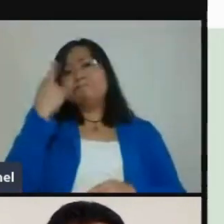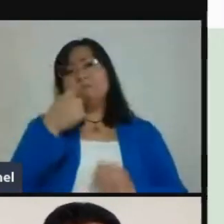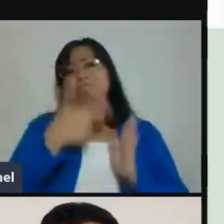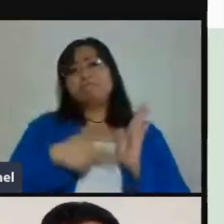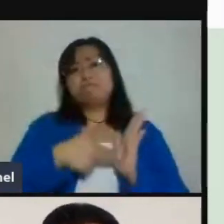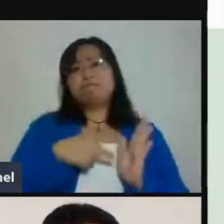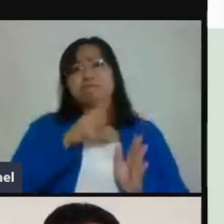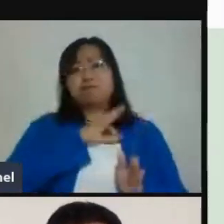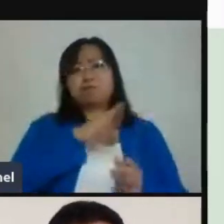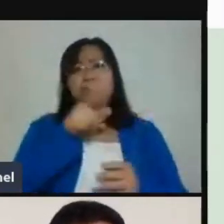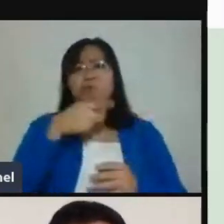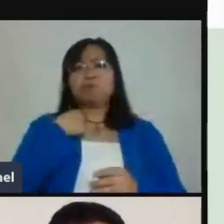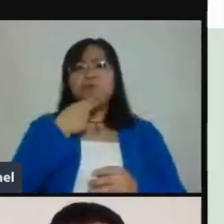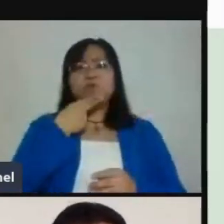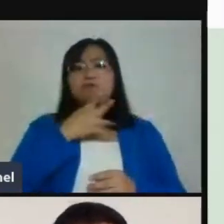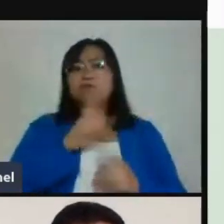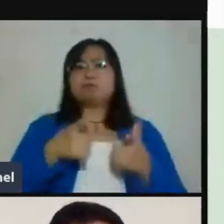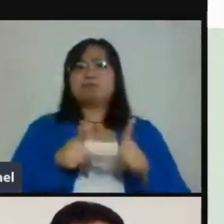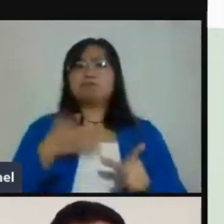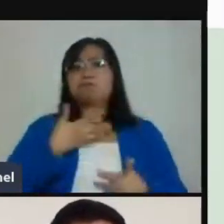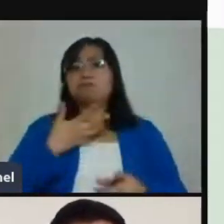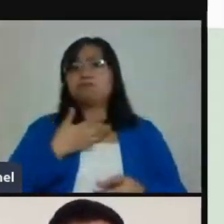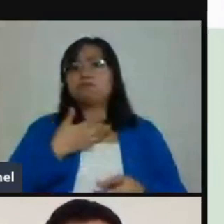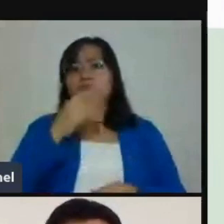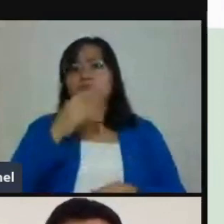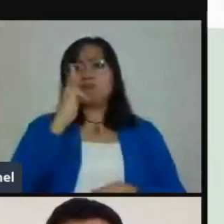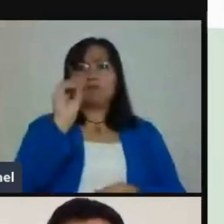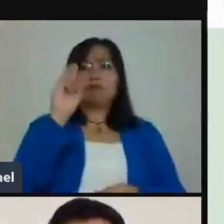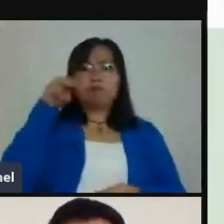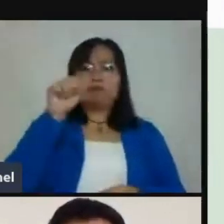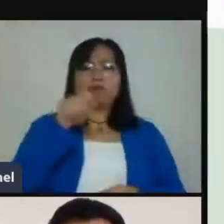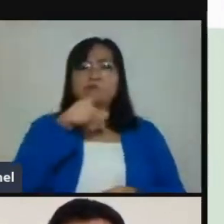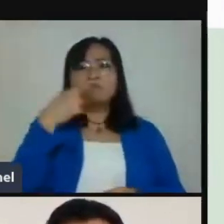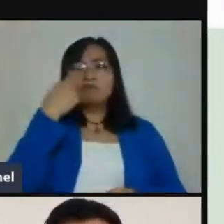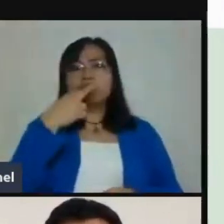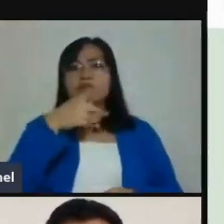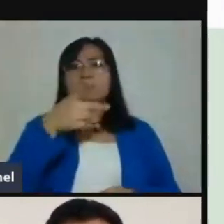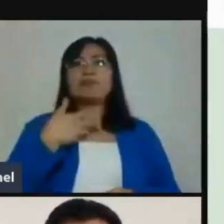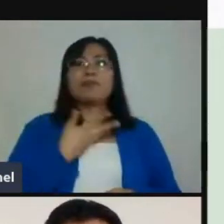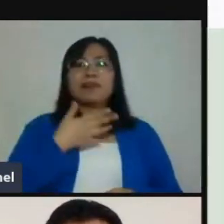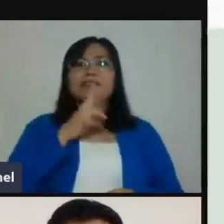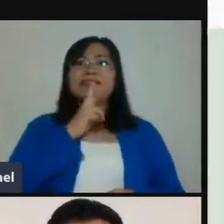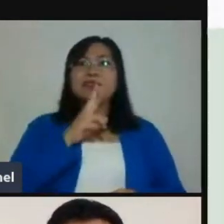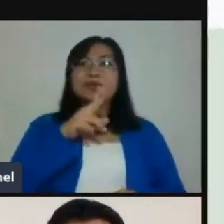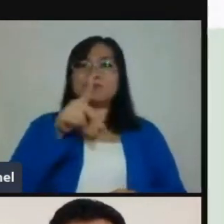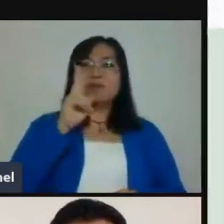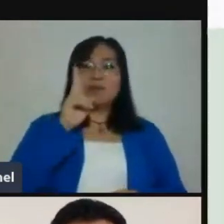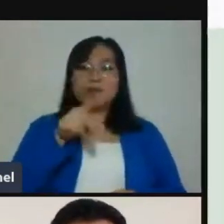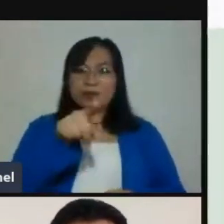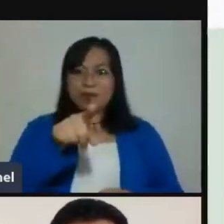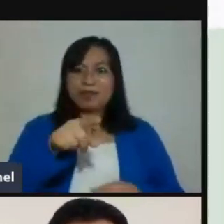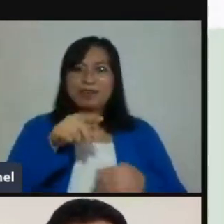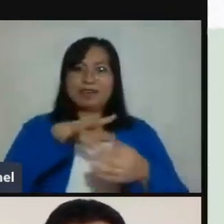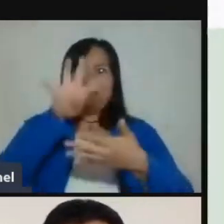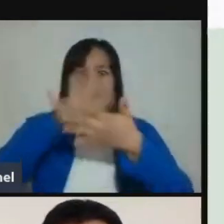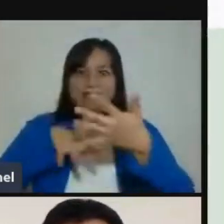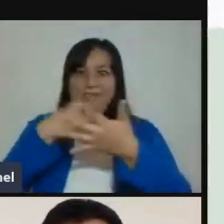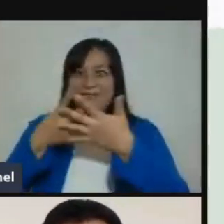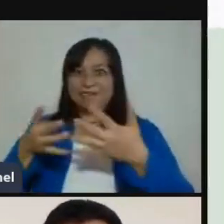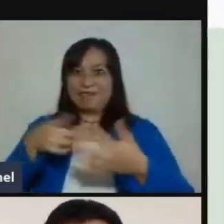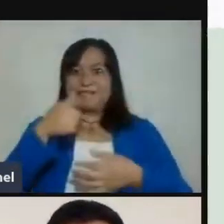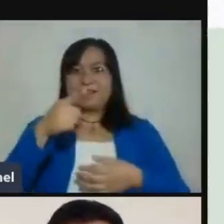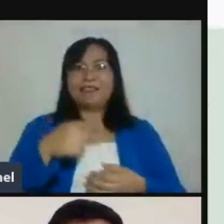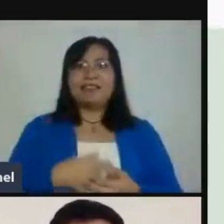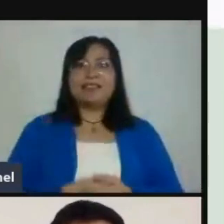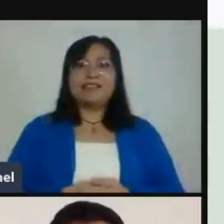pudiera suceder. En la parte de respuestas, conforme vayan cayendo, se vayan completando sus fórmulas y por parte de los padres de familia,